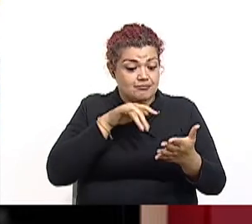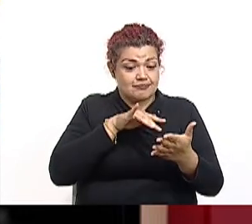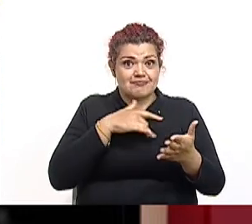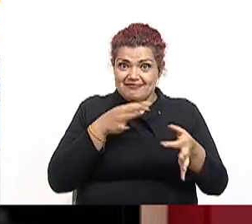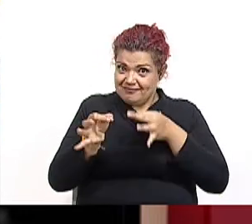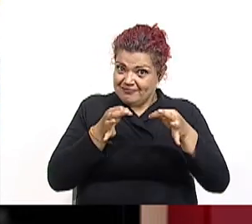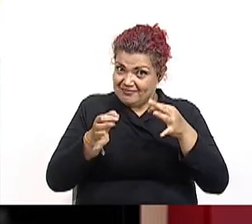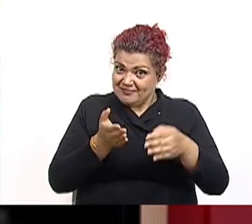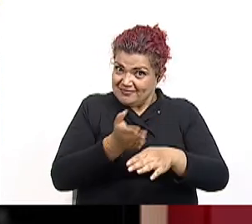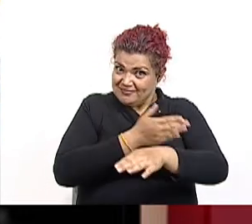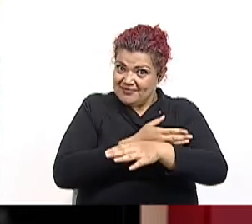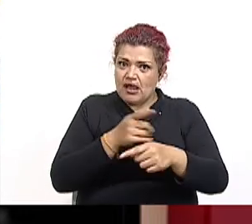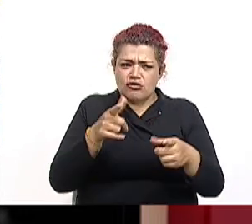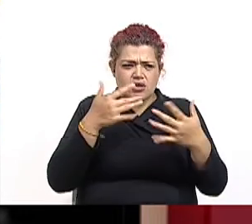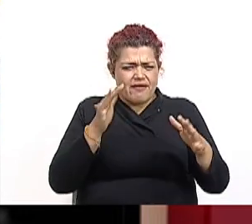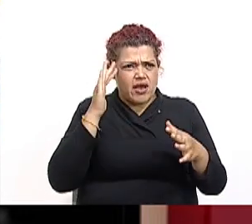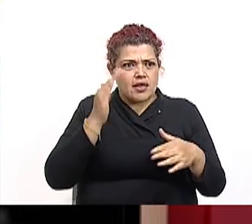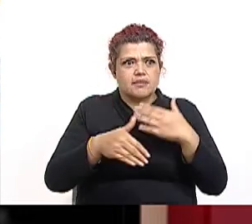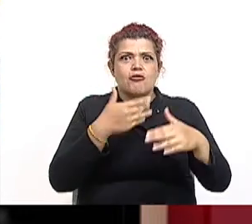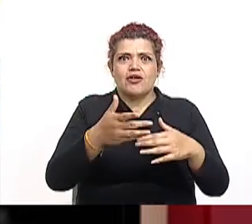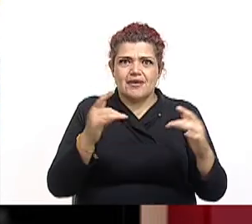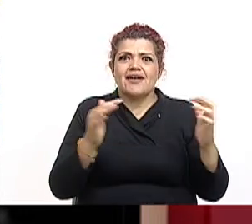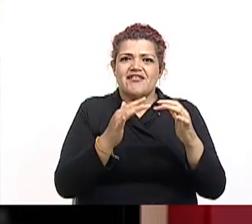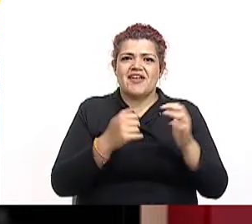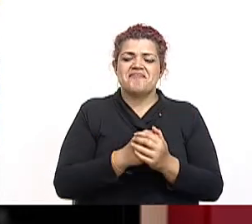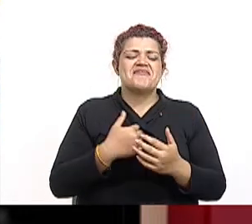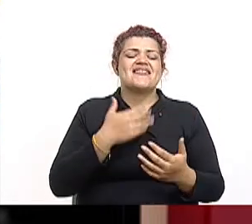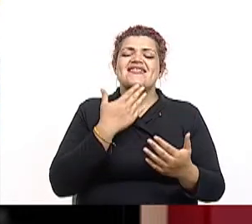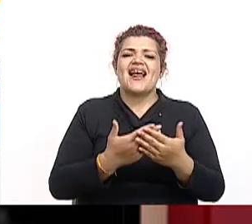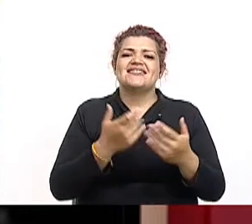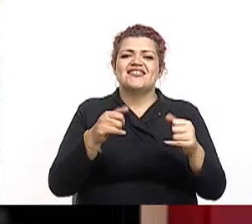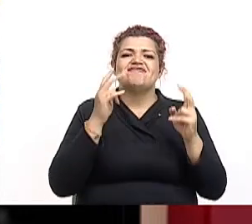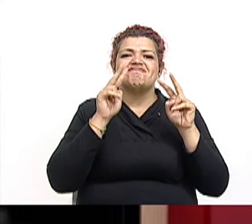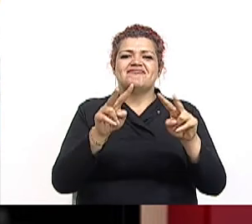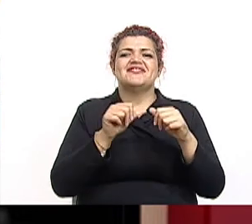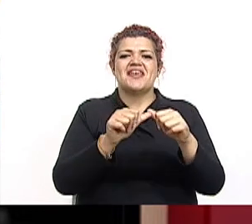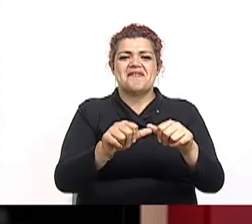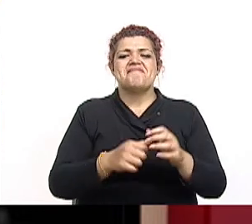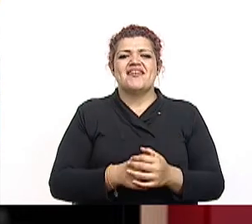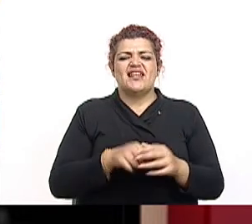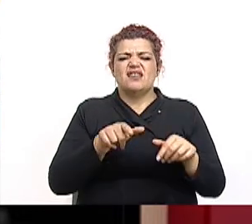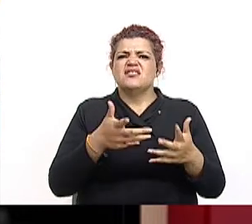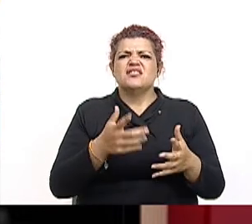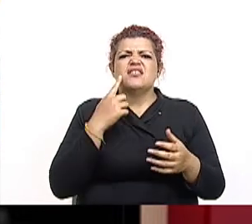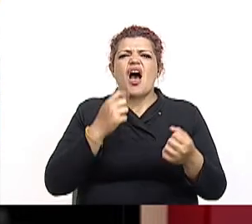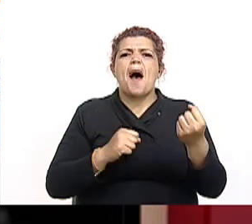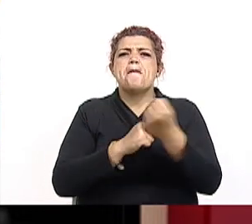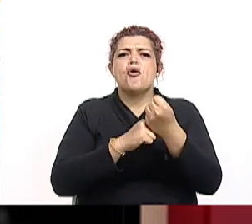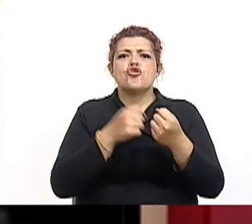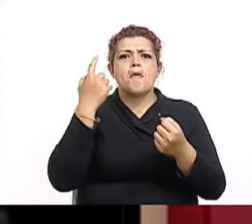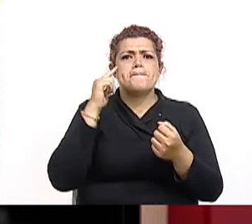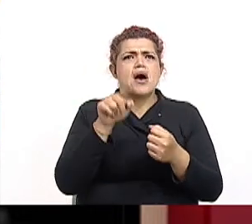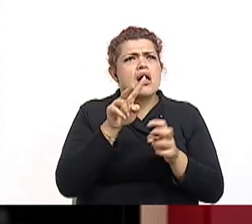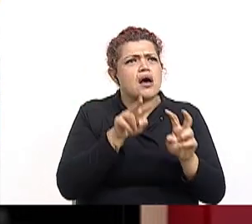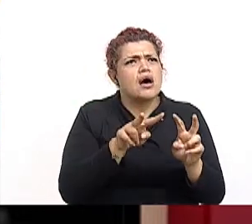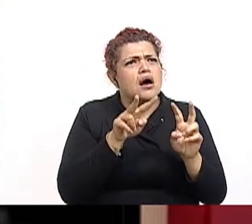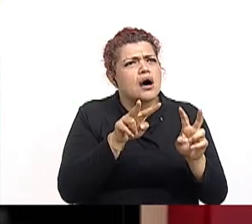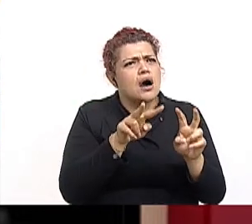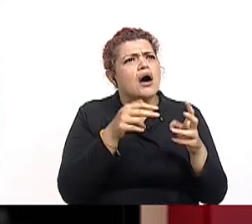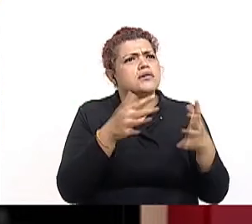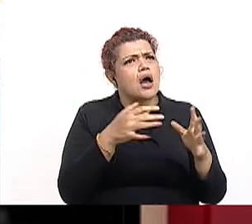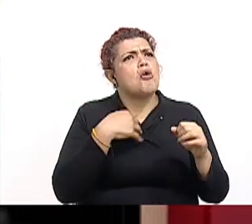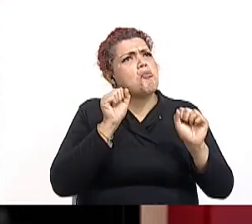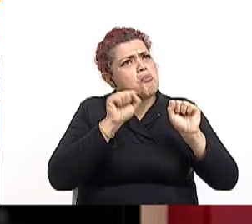Siempre muy agradecidos con el favor de su sintonía. Les recordamos siempre que este es un apoyo que les brindamos para la resolución